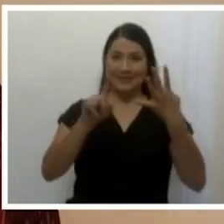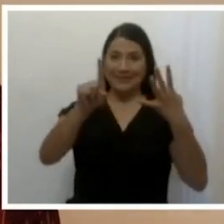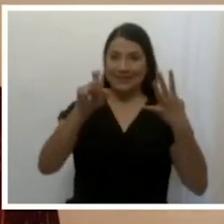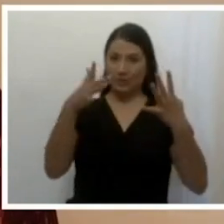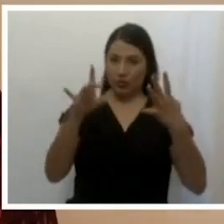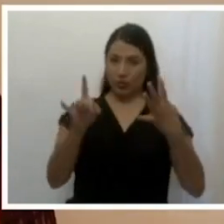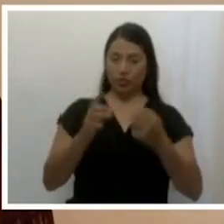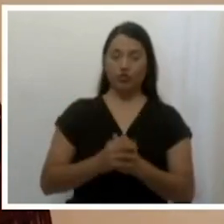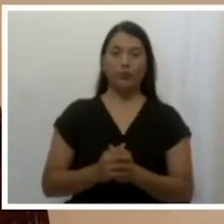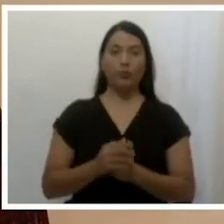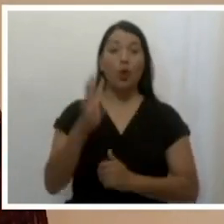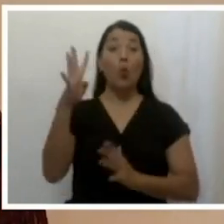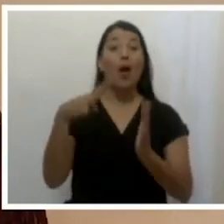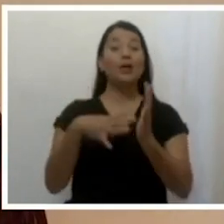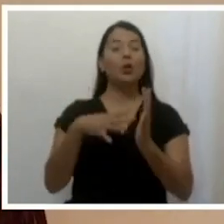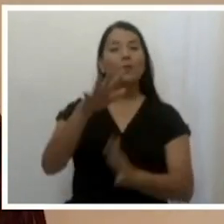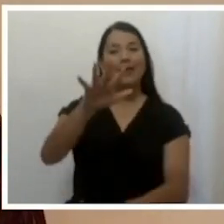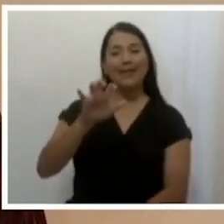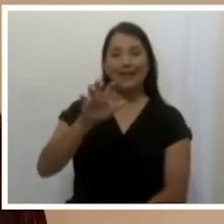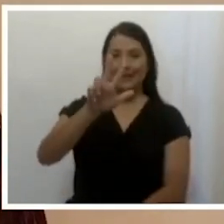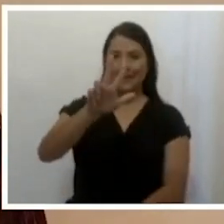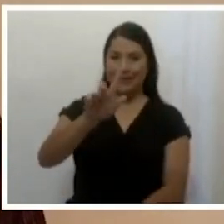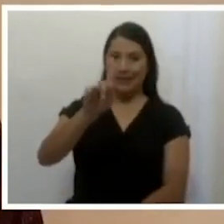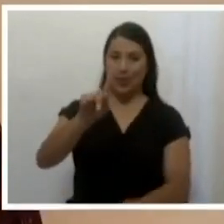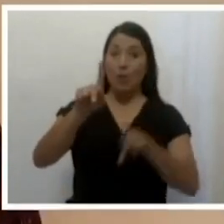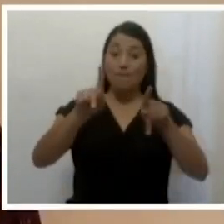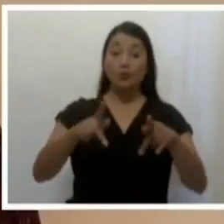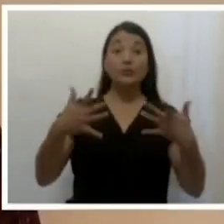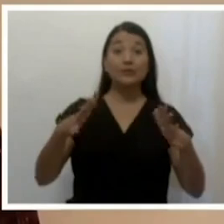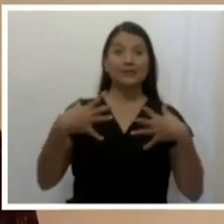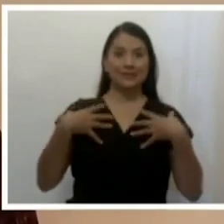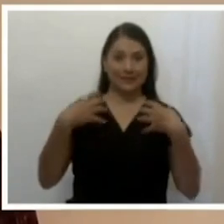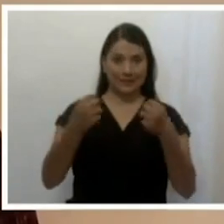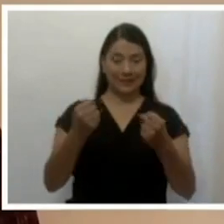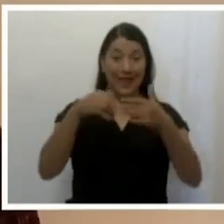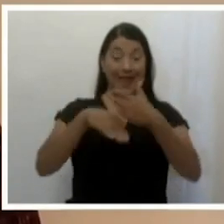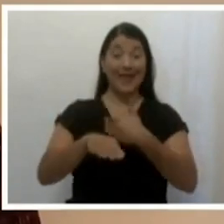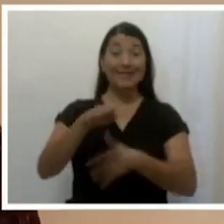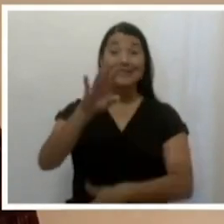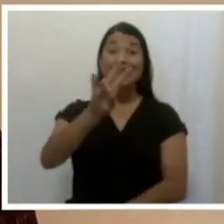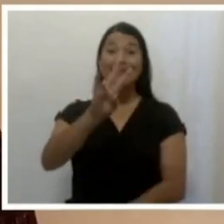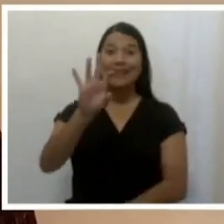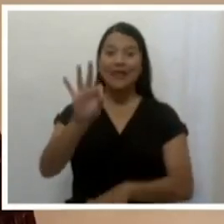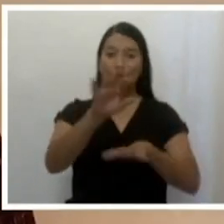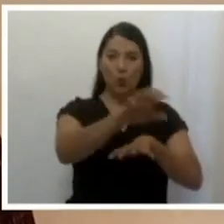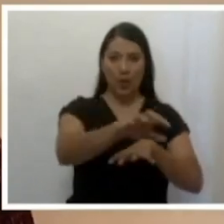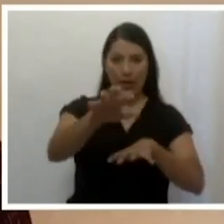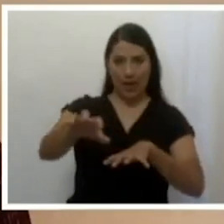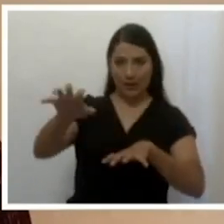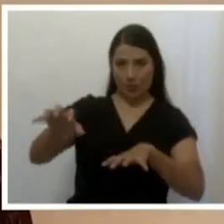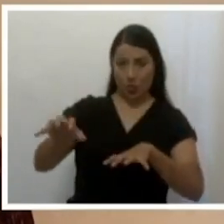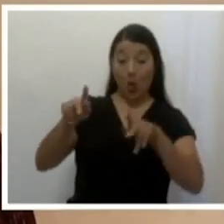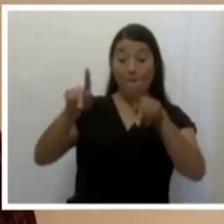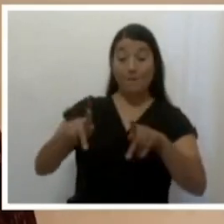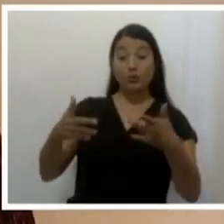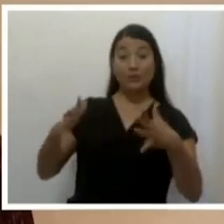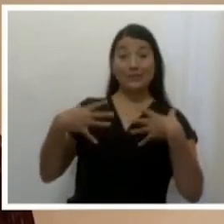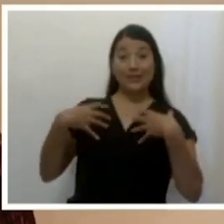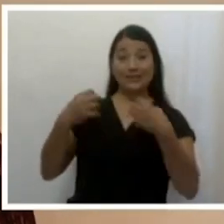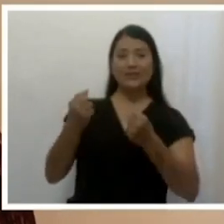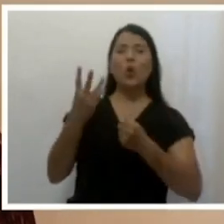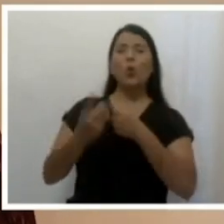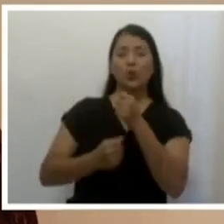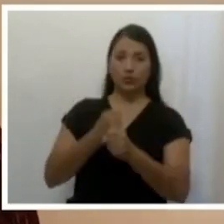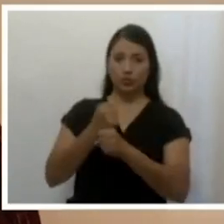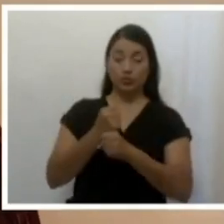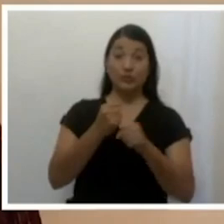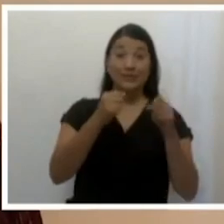Se registran 4,531 personas recuperadas en 79 cantones. Los casos recuperados tienen un rango